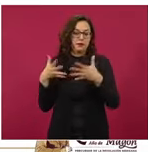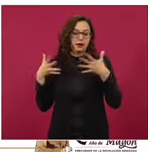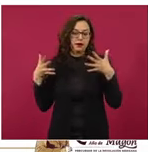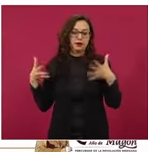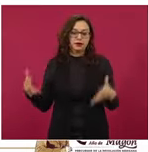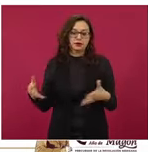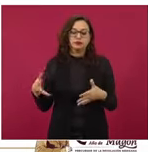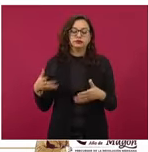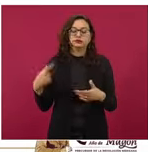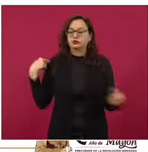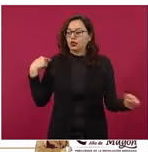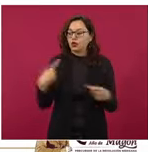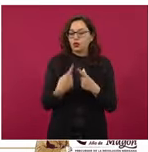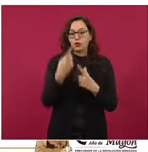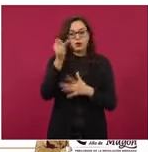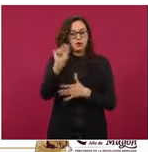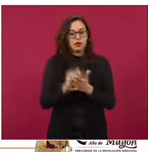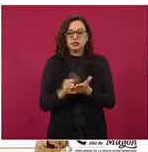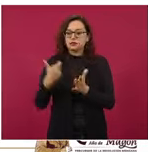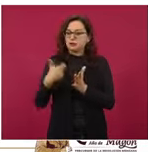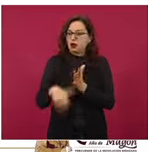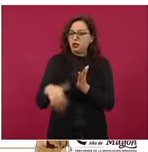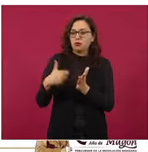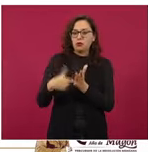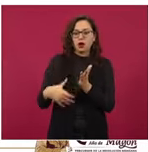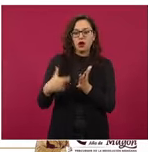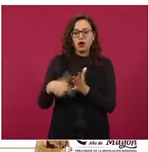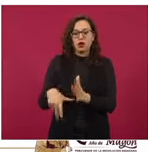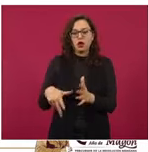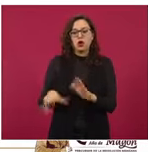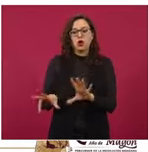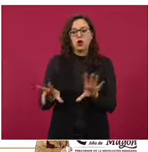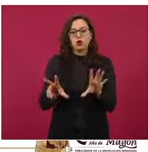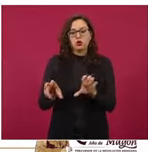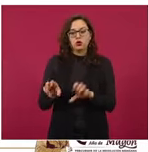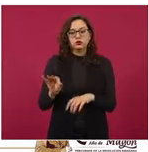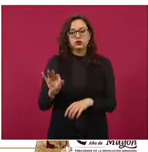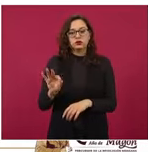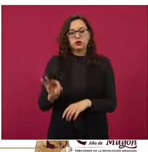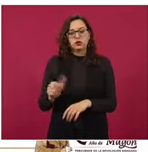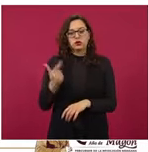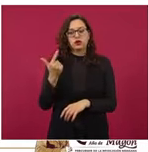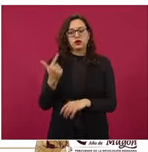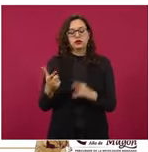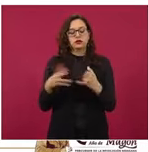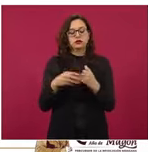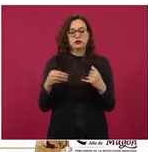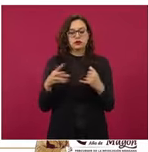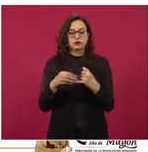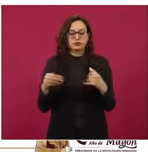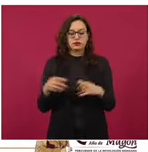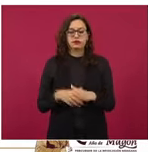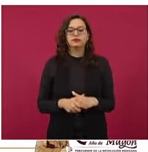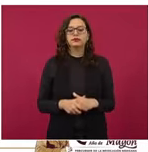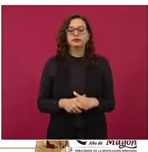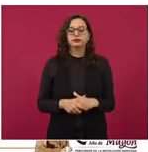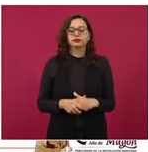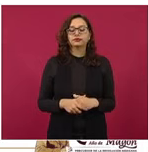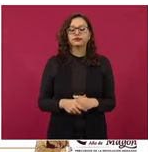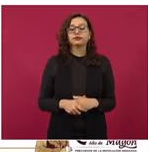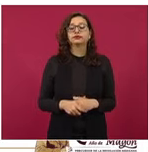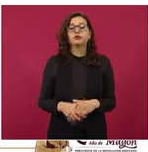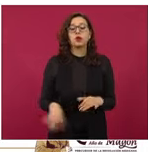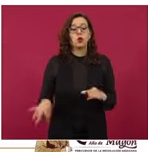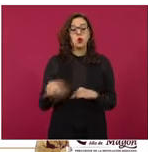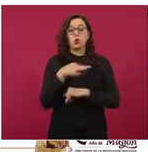en ya más de un mes en toda esta zona, 847 pesos con 90 centavos. Y por último, en la